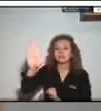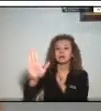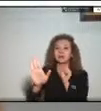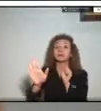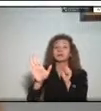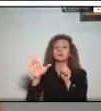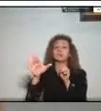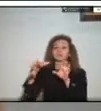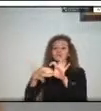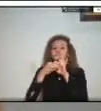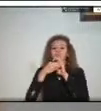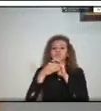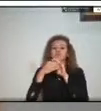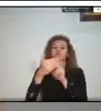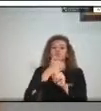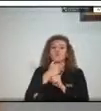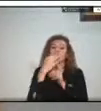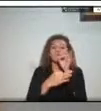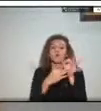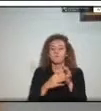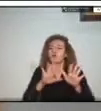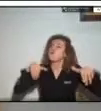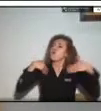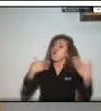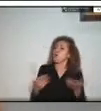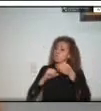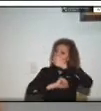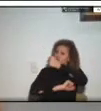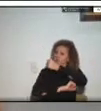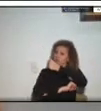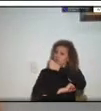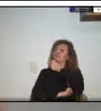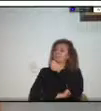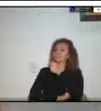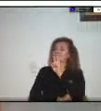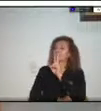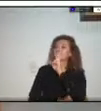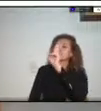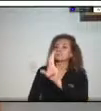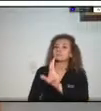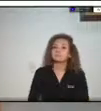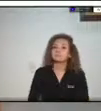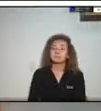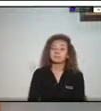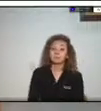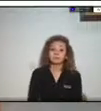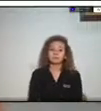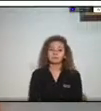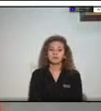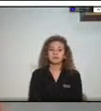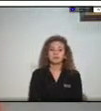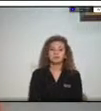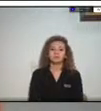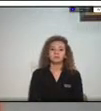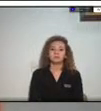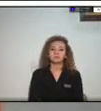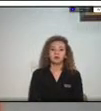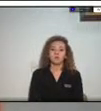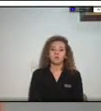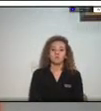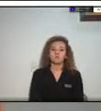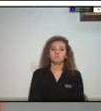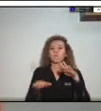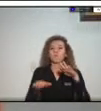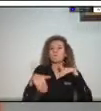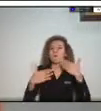pero cómo podemos fortalecer lo que era una parte de la pregunta pues digamos que o dónde se encuentra ese aspecto por mejorar